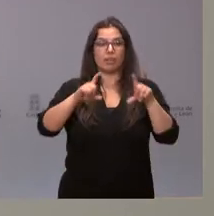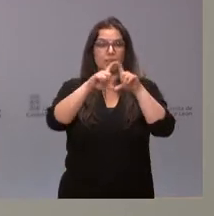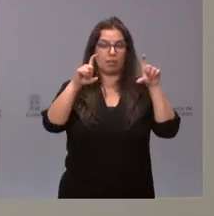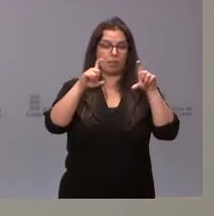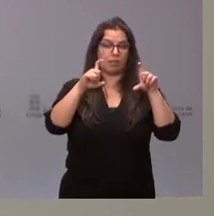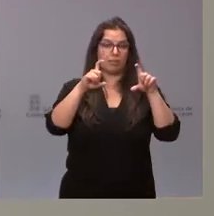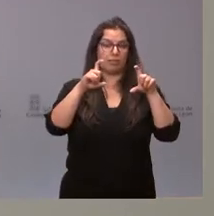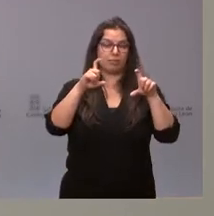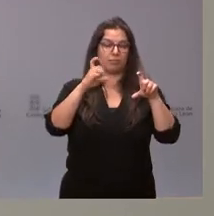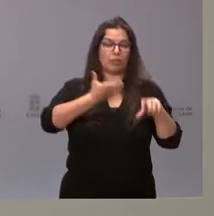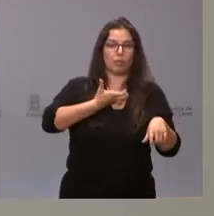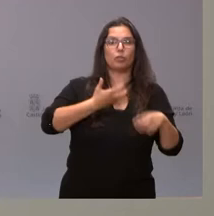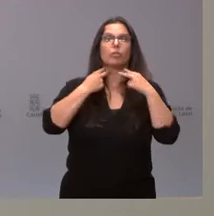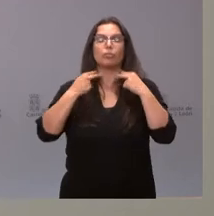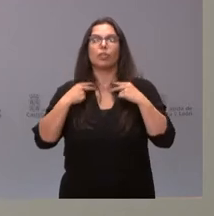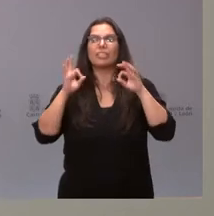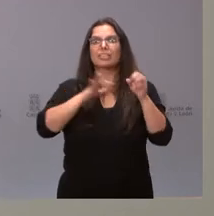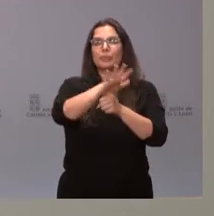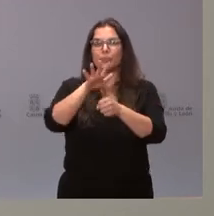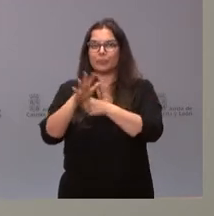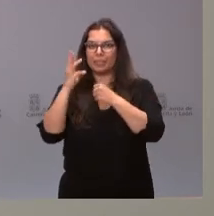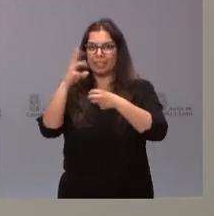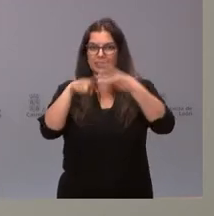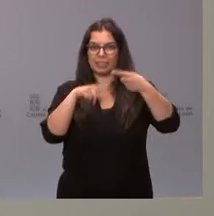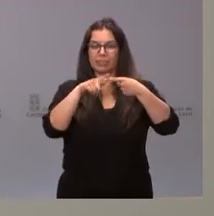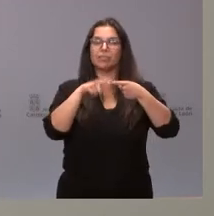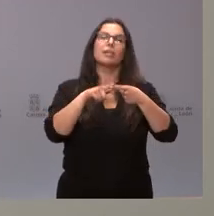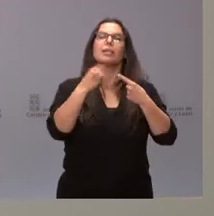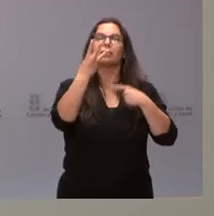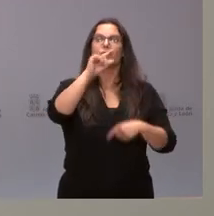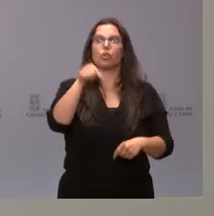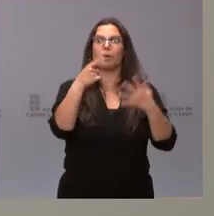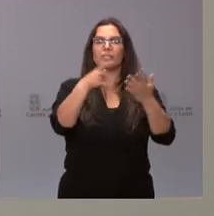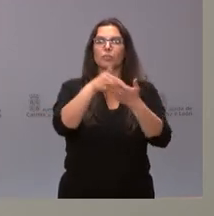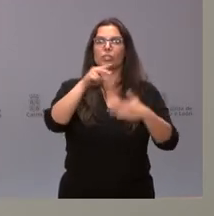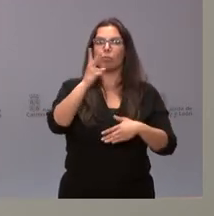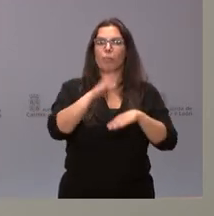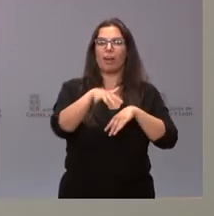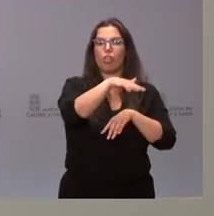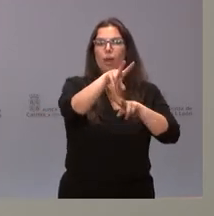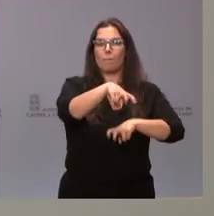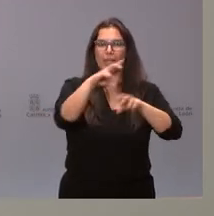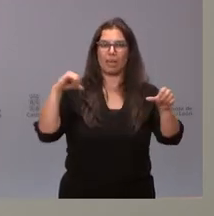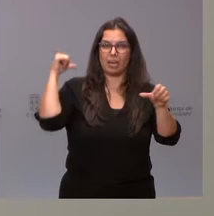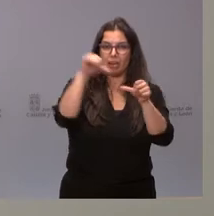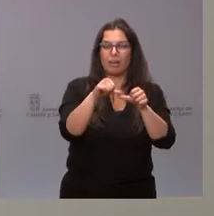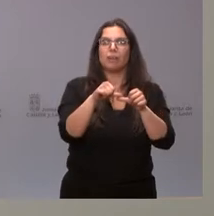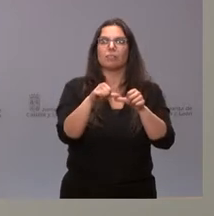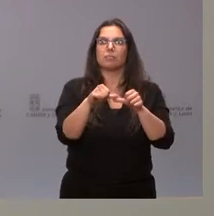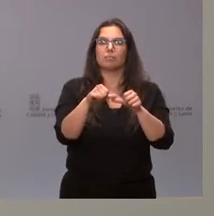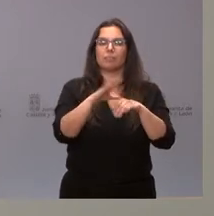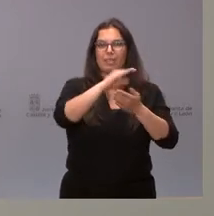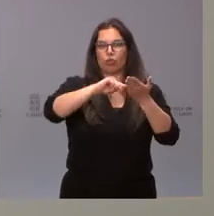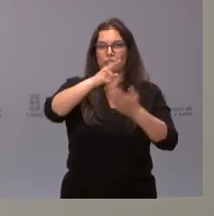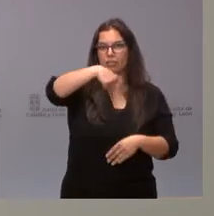tres ámbitos concretos. En primer lugar, para las cuencas mineras, 3,6 millones de euros de actuaciones en las